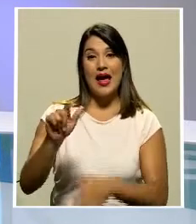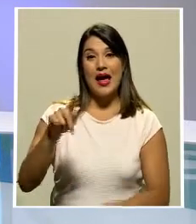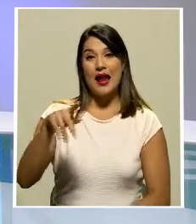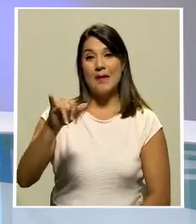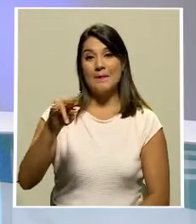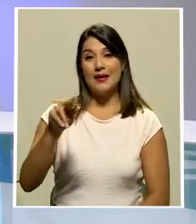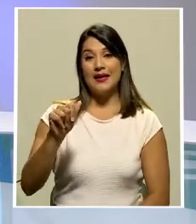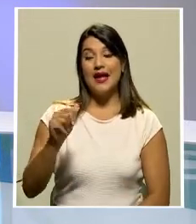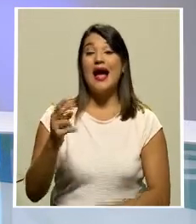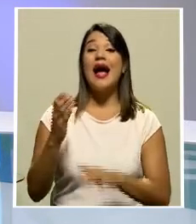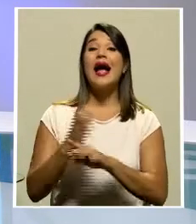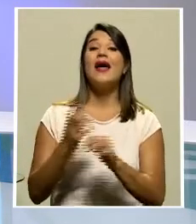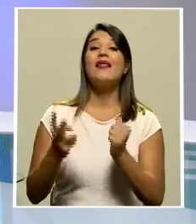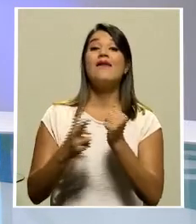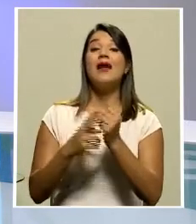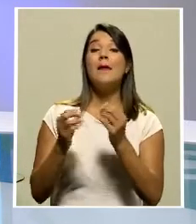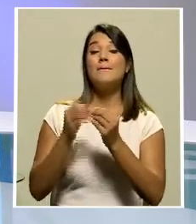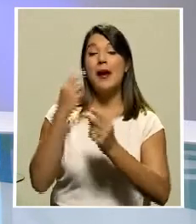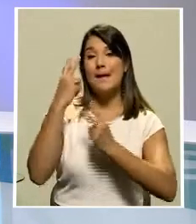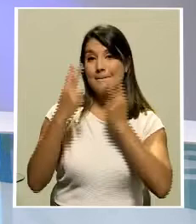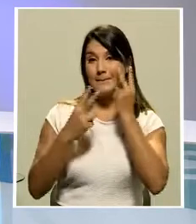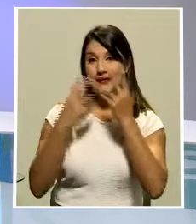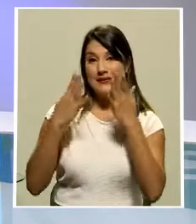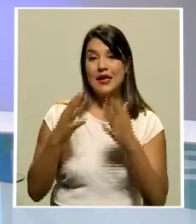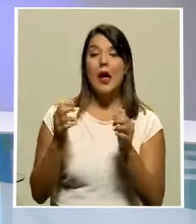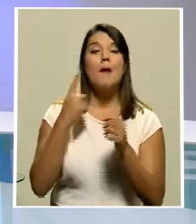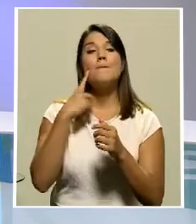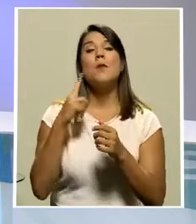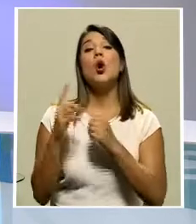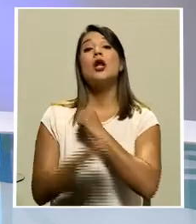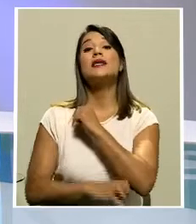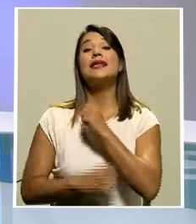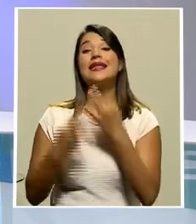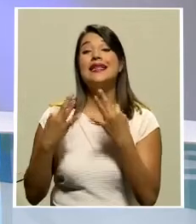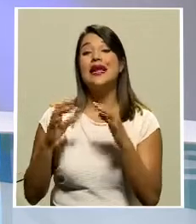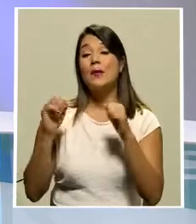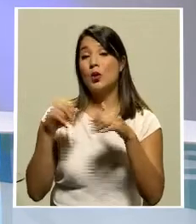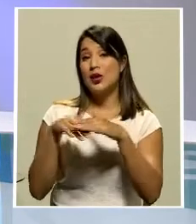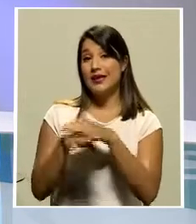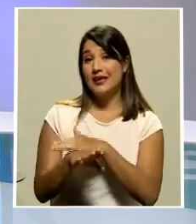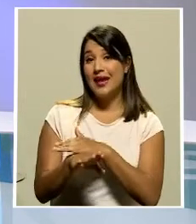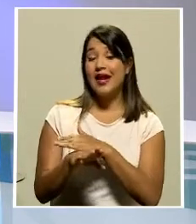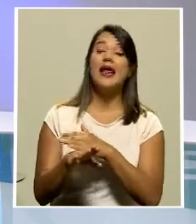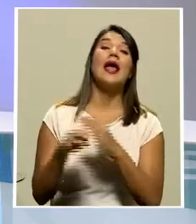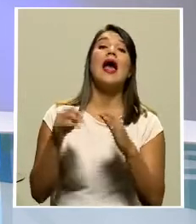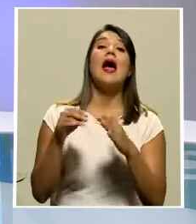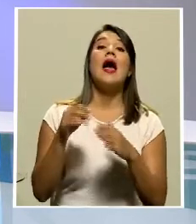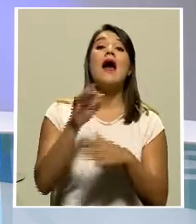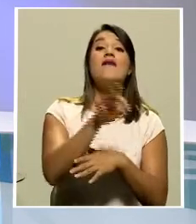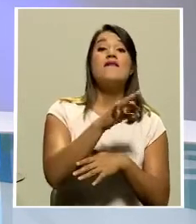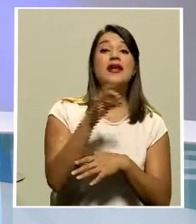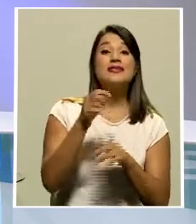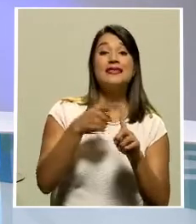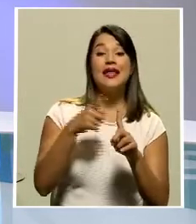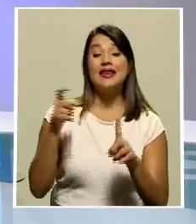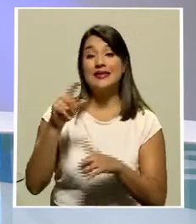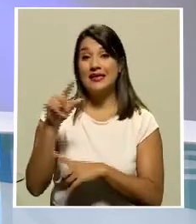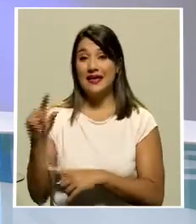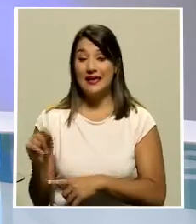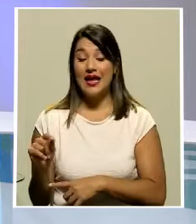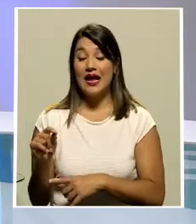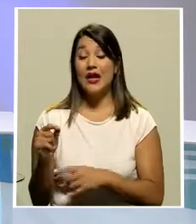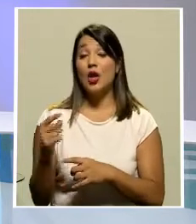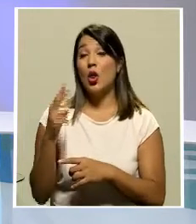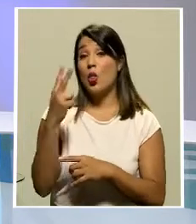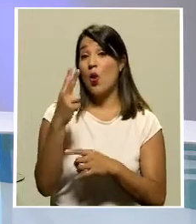frecuentada por los inmigrantes que intentan entrar en Francia desde Italia hace unos días dos